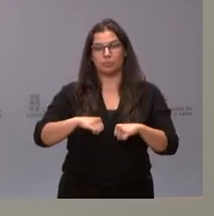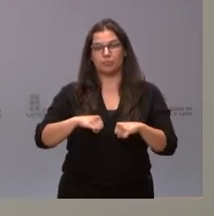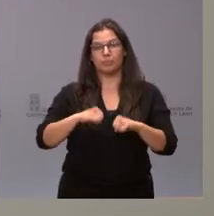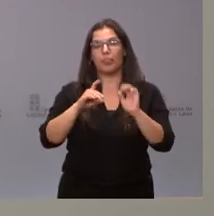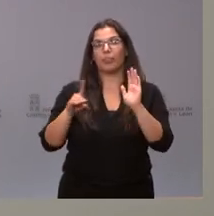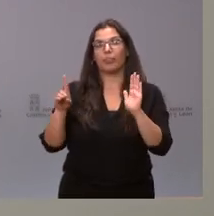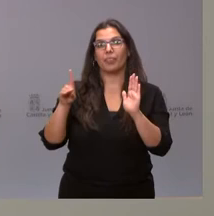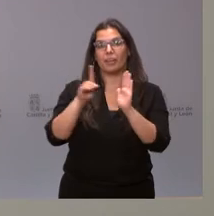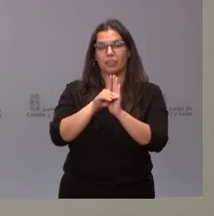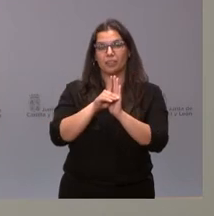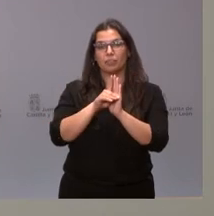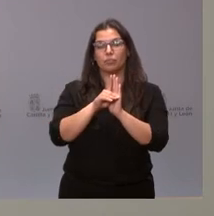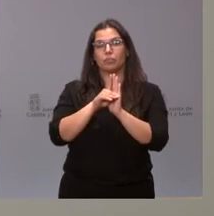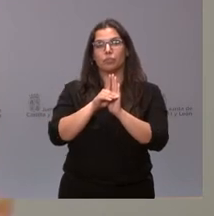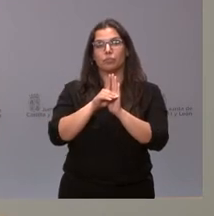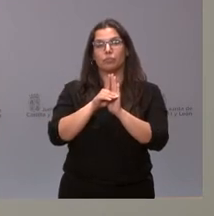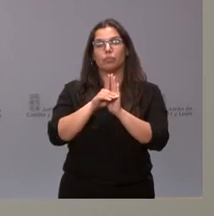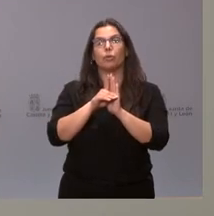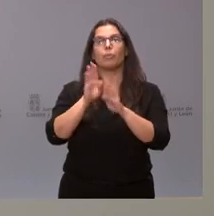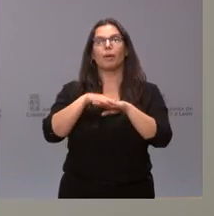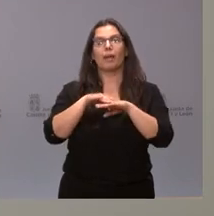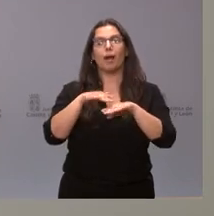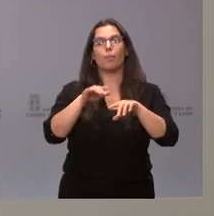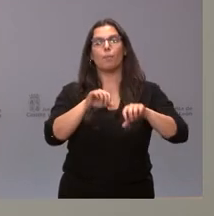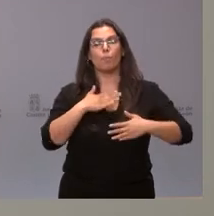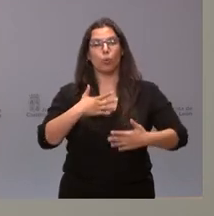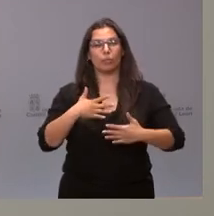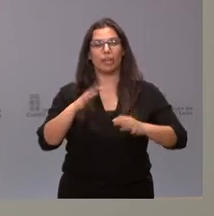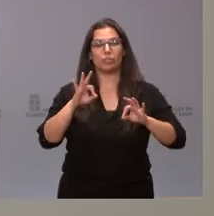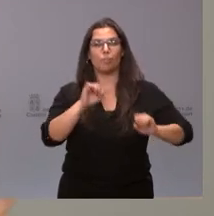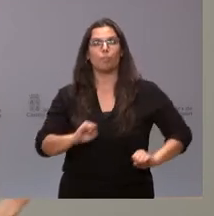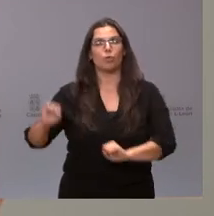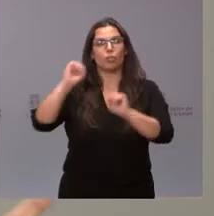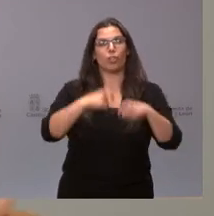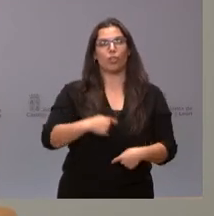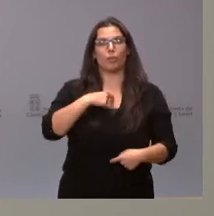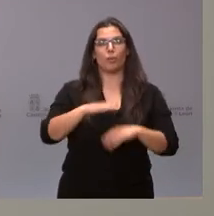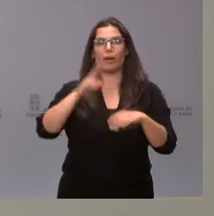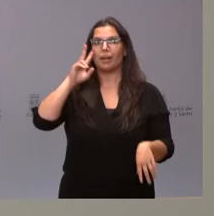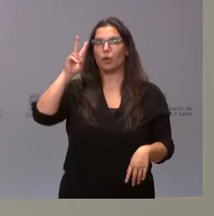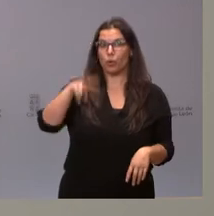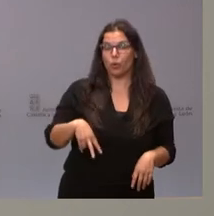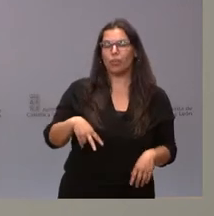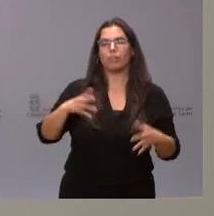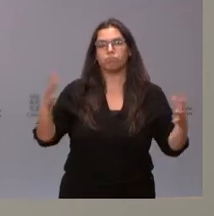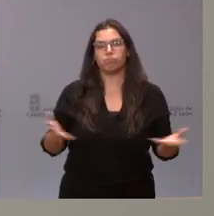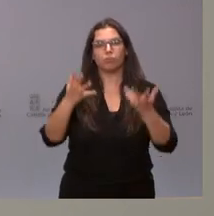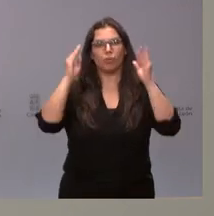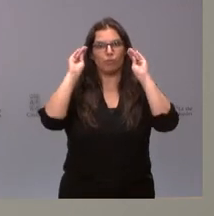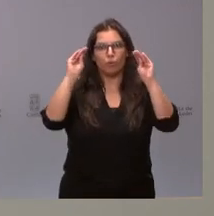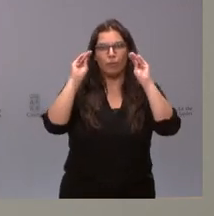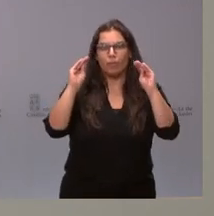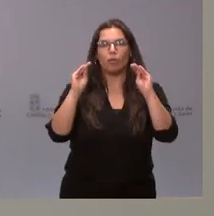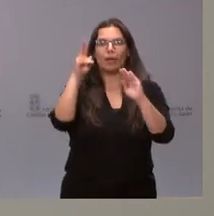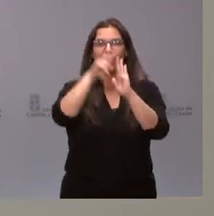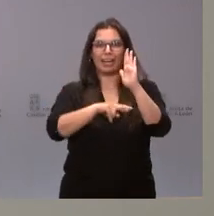decreto por el que se regula el voluntariado de Protección Civil y reconoce de esta forma y fomenta su formación y establece el